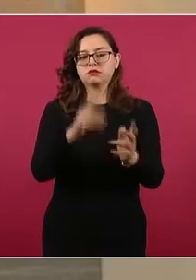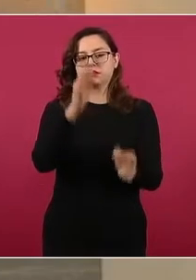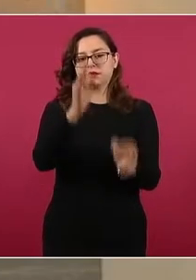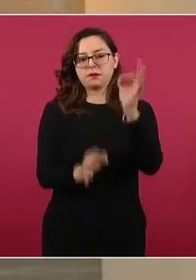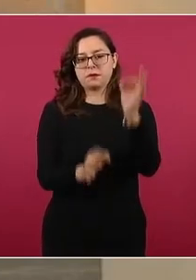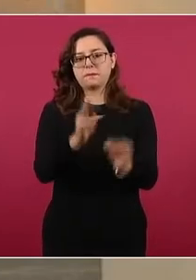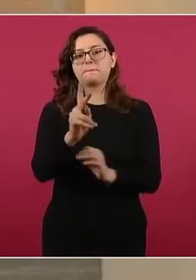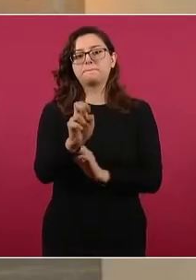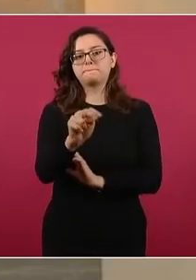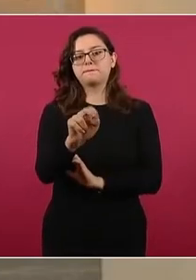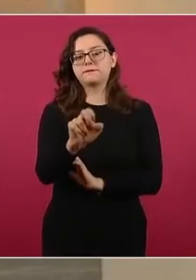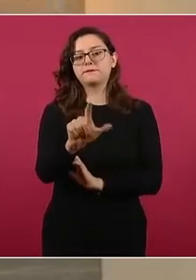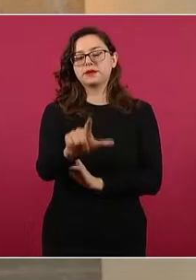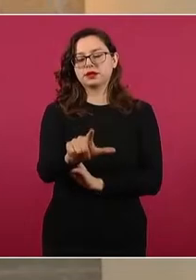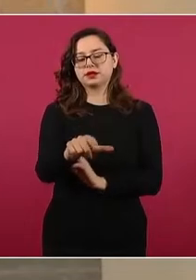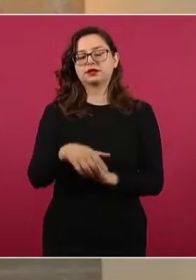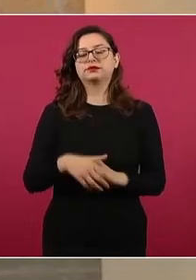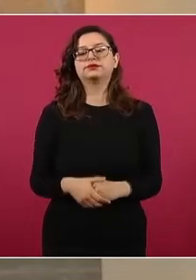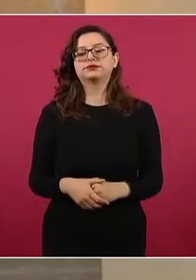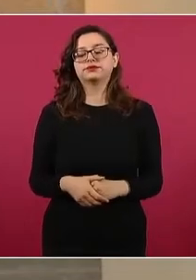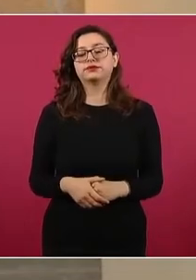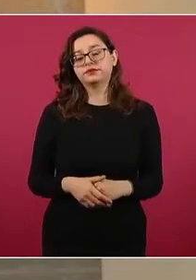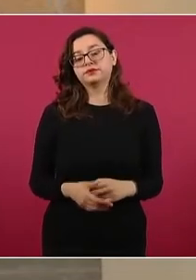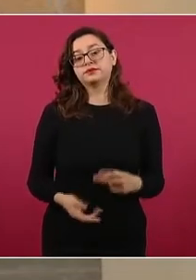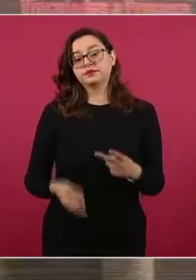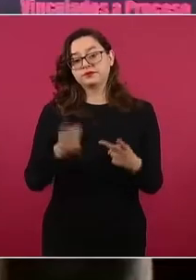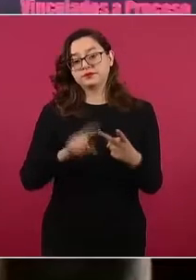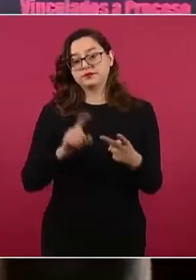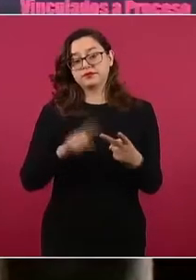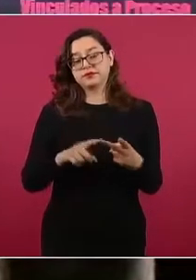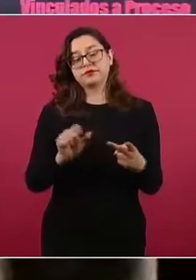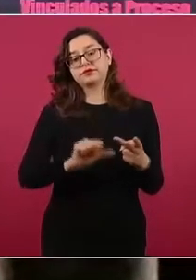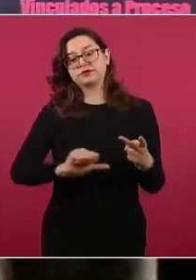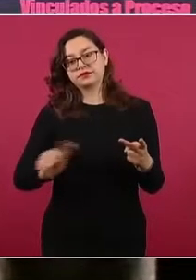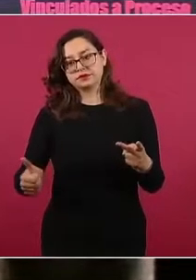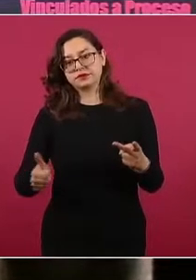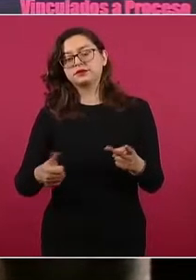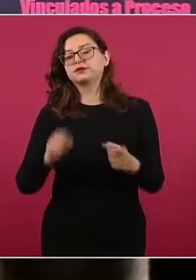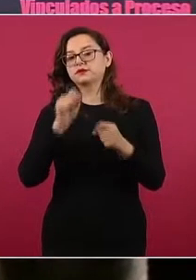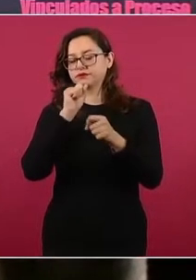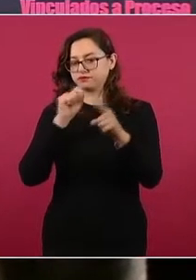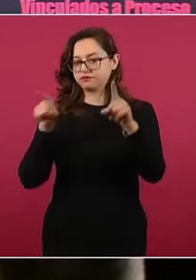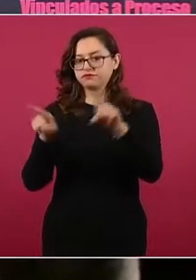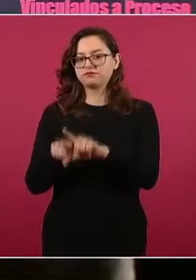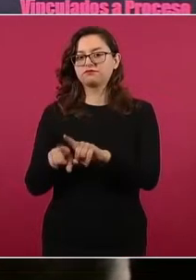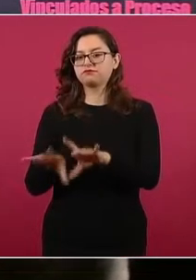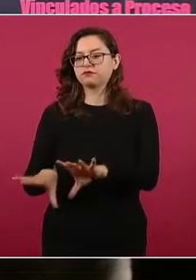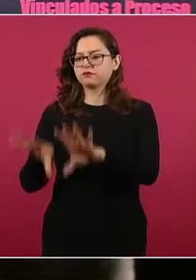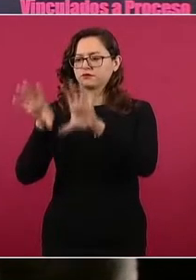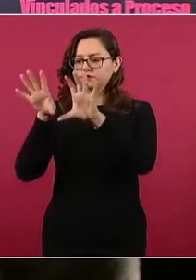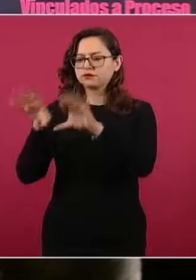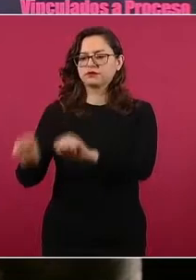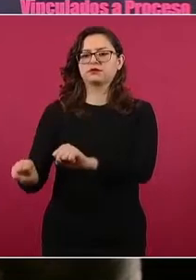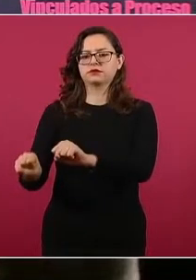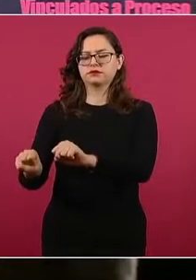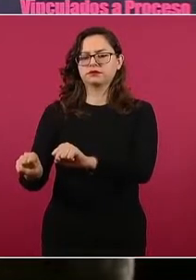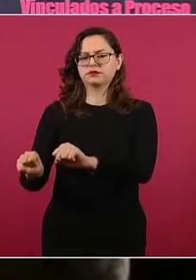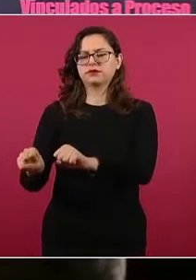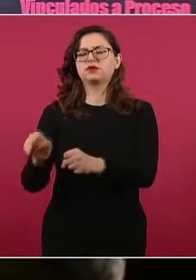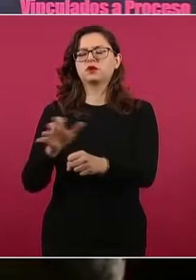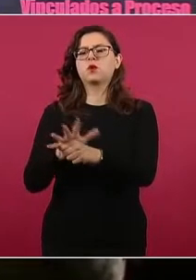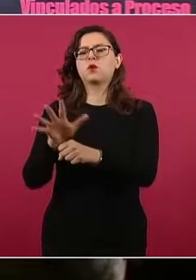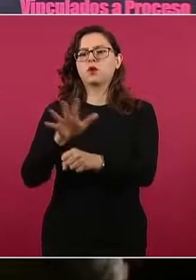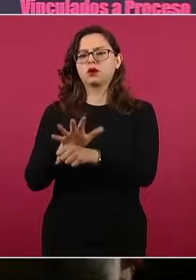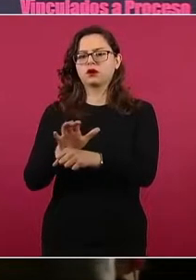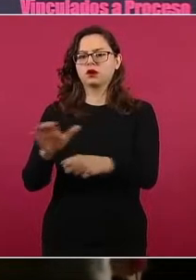y también informar que en un segundo evento hubo una detención por hechos ocurridos en la cervecería